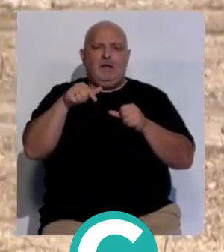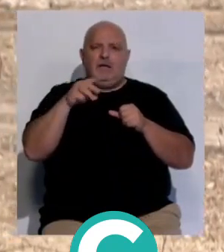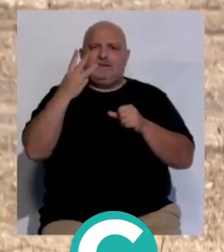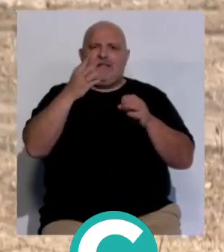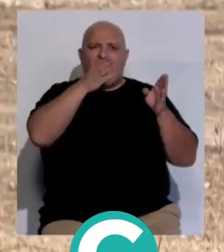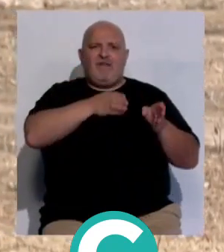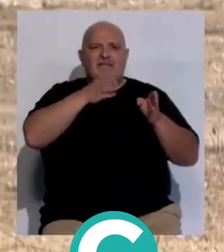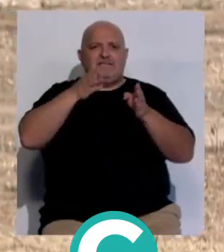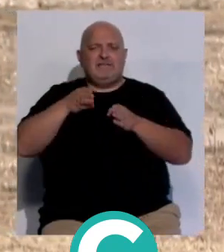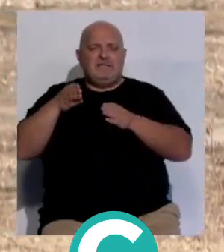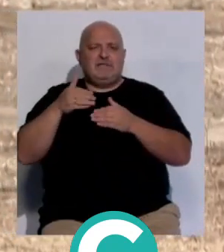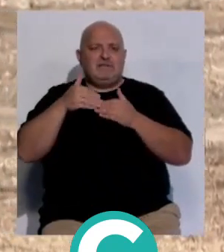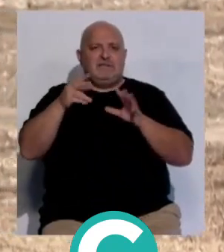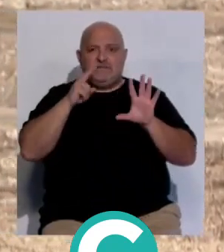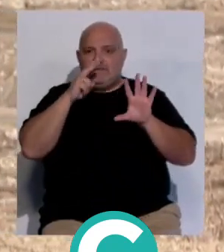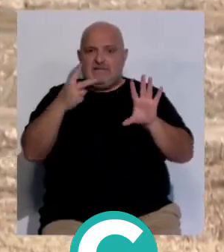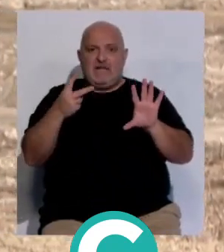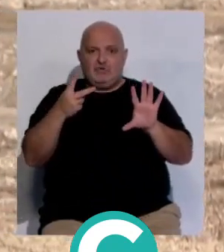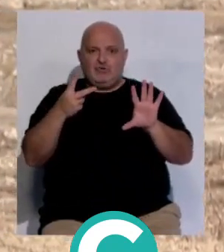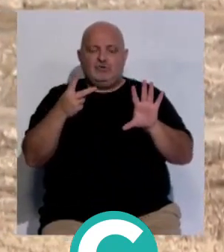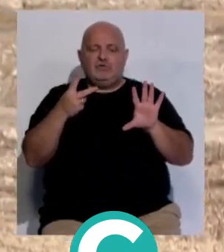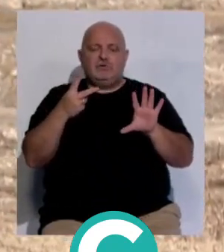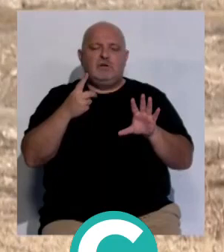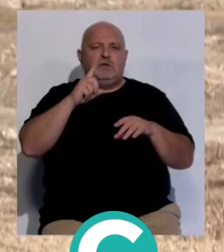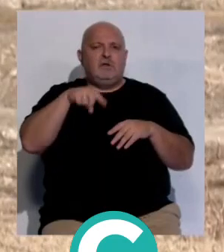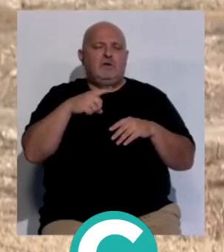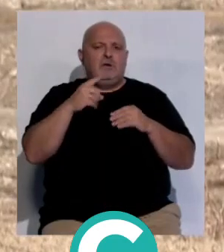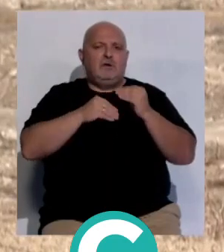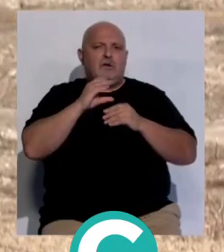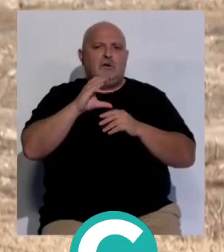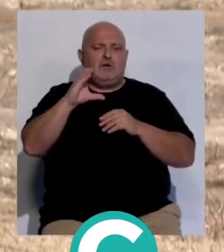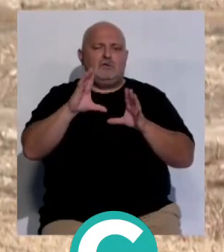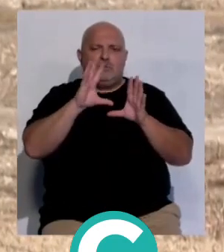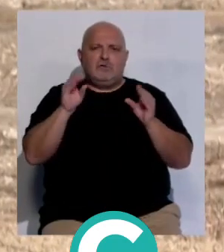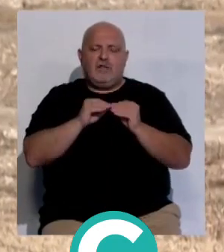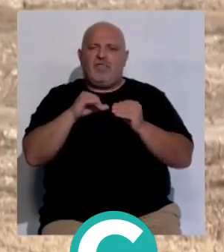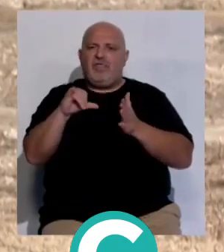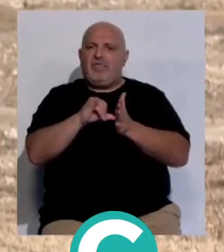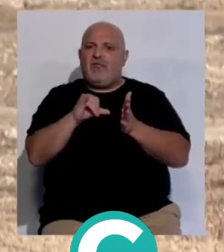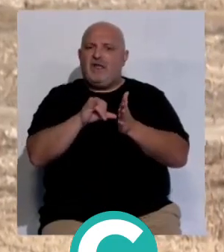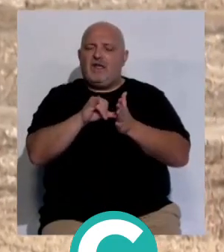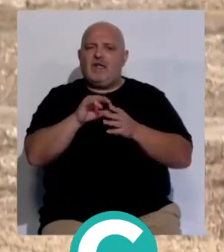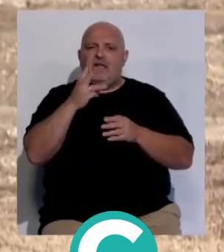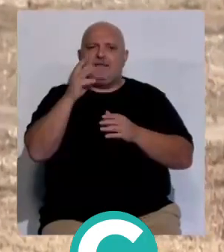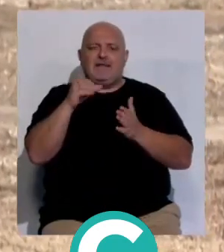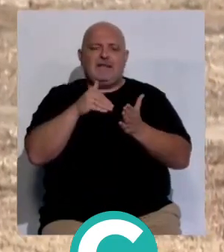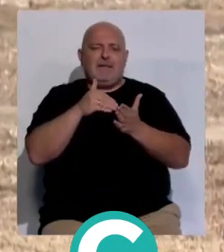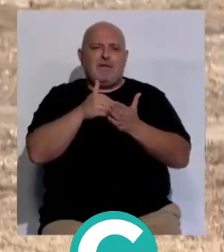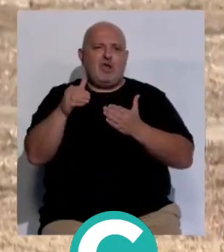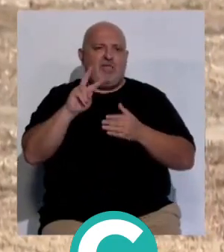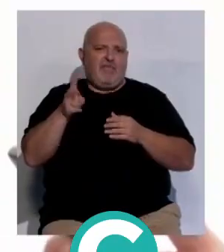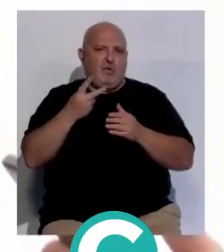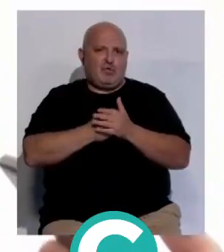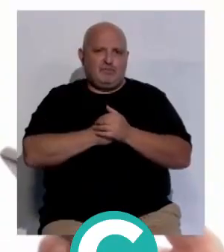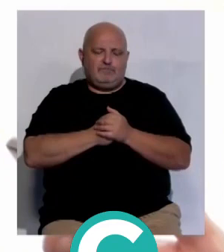tres fases durante los próximos siete años previendo además una inversión global que rondará los 30 millones de euros